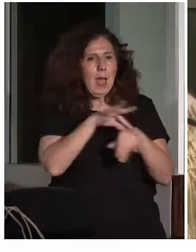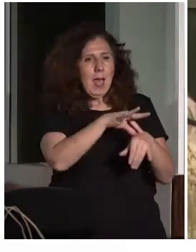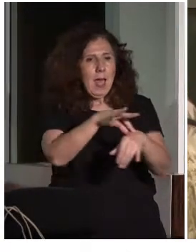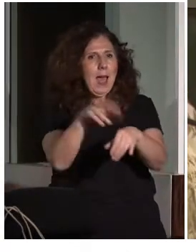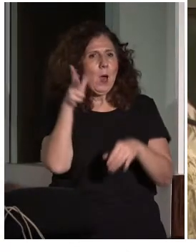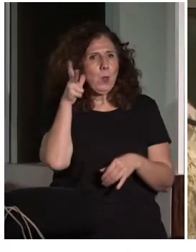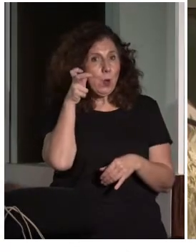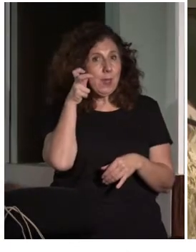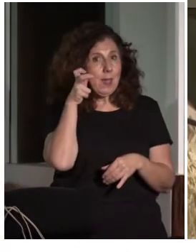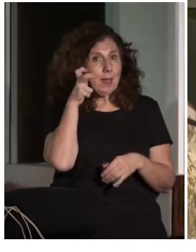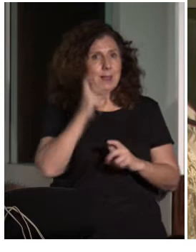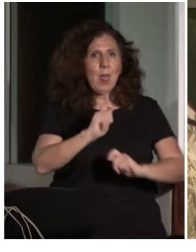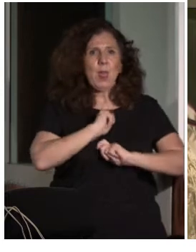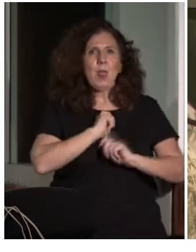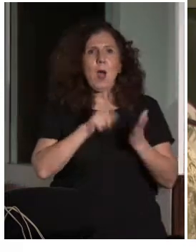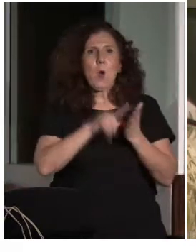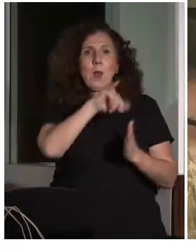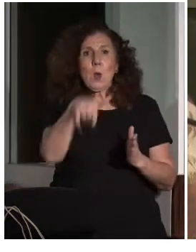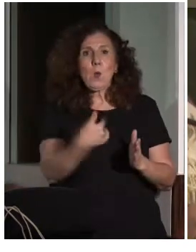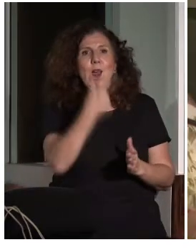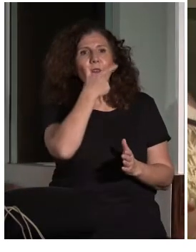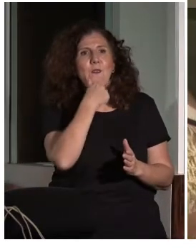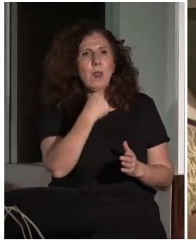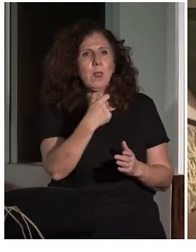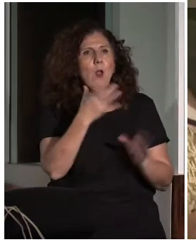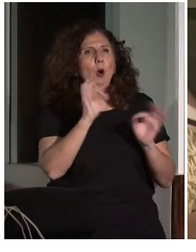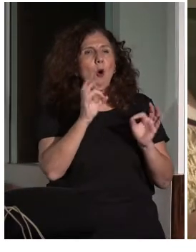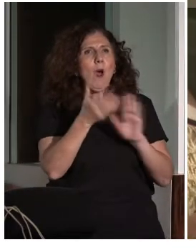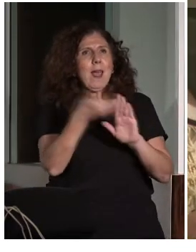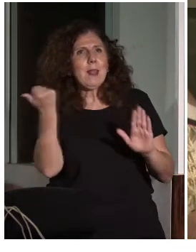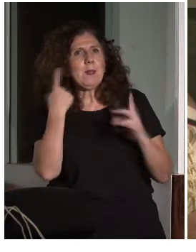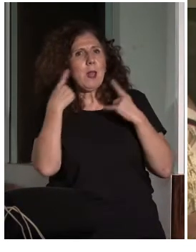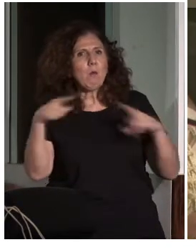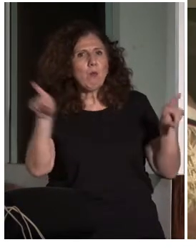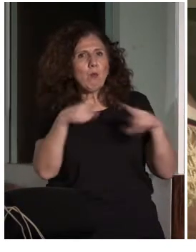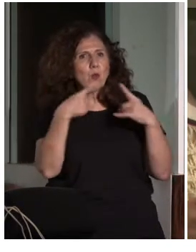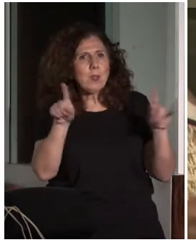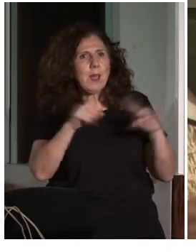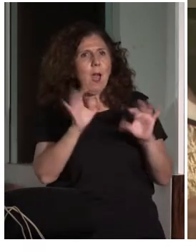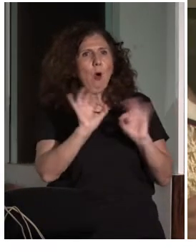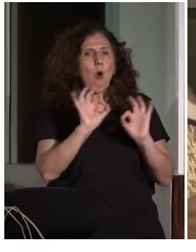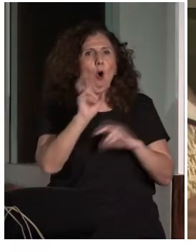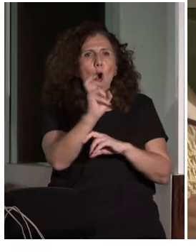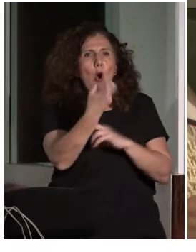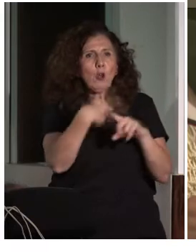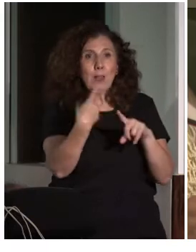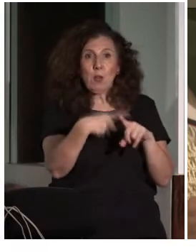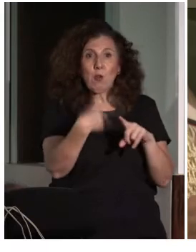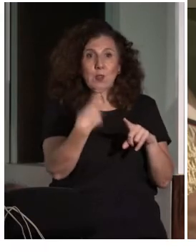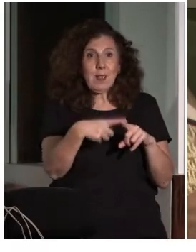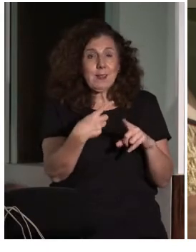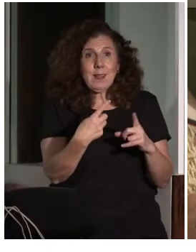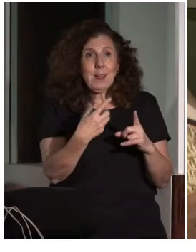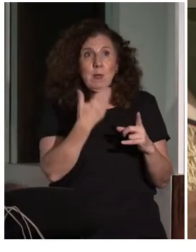Eliminar elementos musicales y otros que puedan distraer. Sabemos que hay colectivos de personas con discapacidad intelectual que